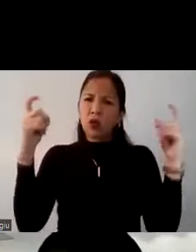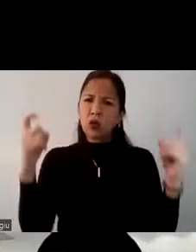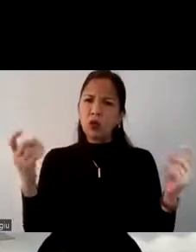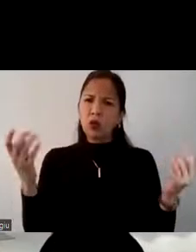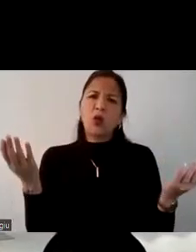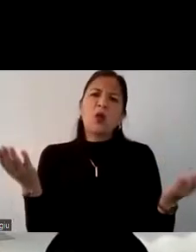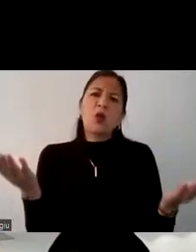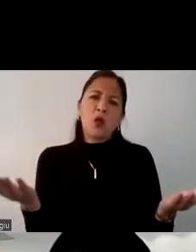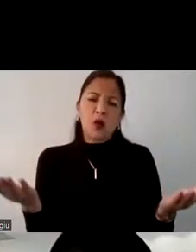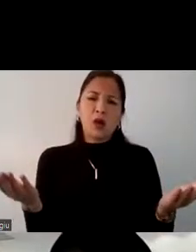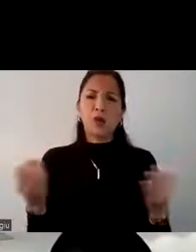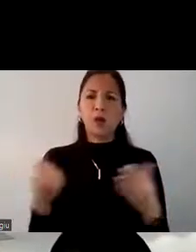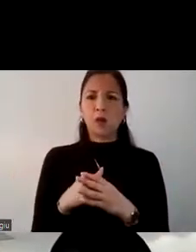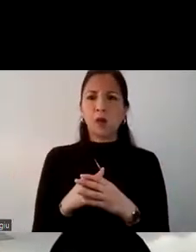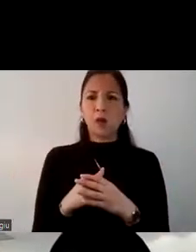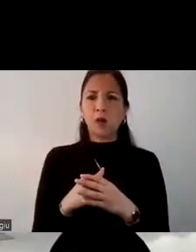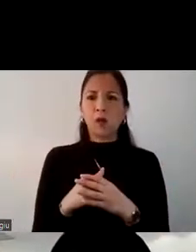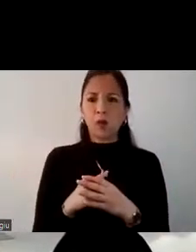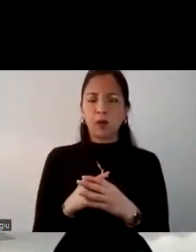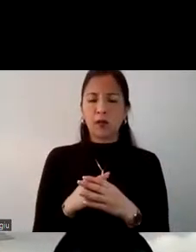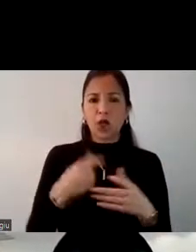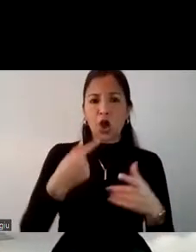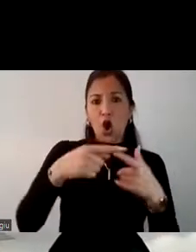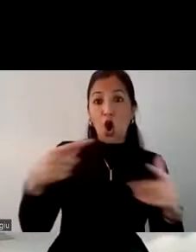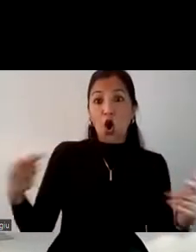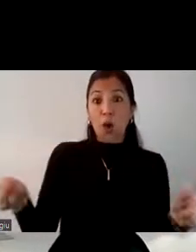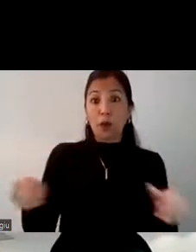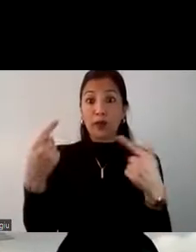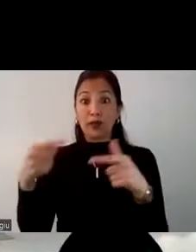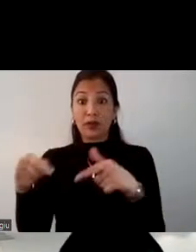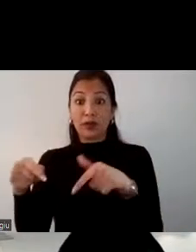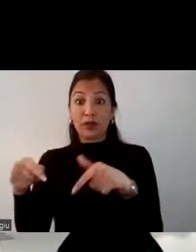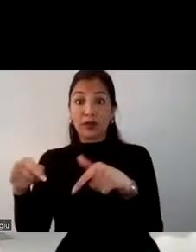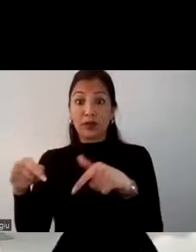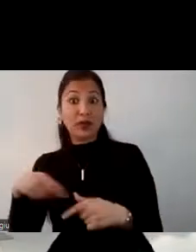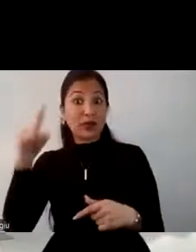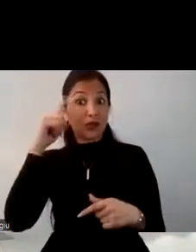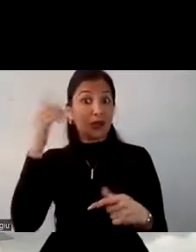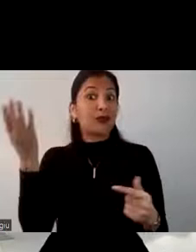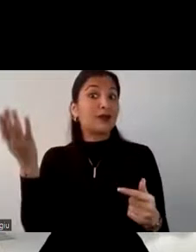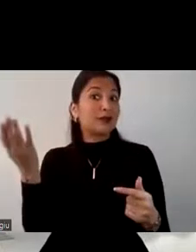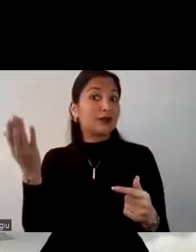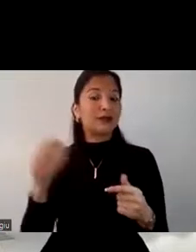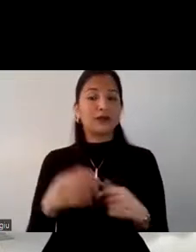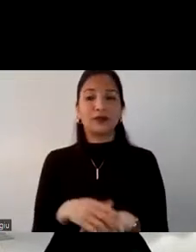que realizarían en los países competidores para nosotros poder también tenerlas identificadas.